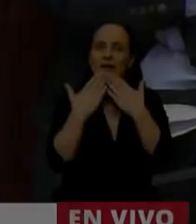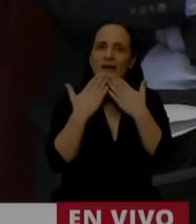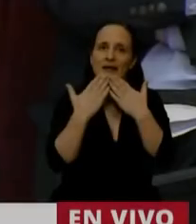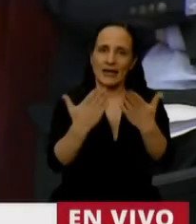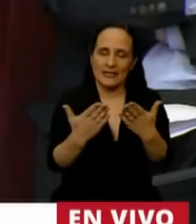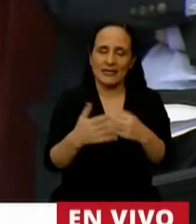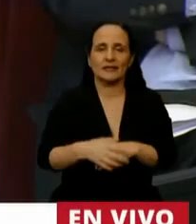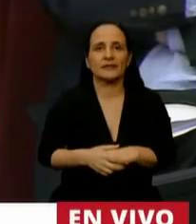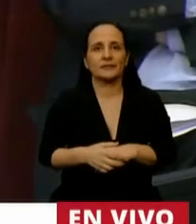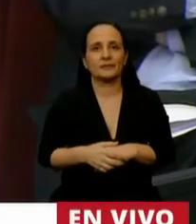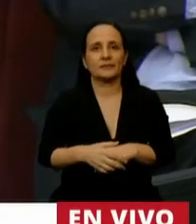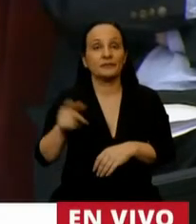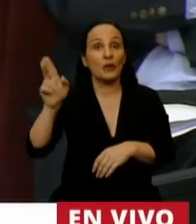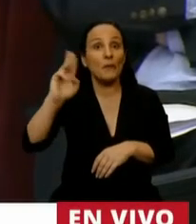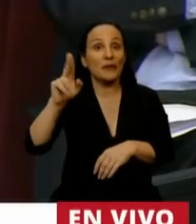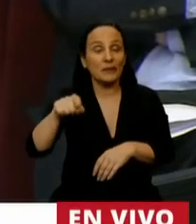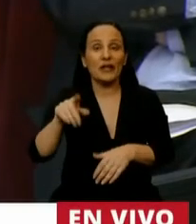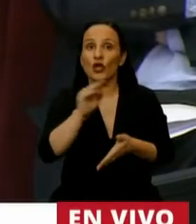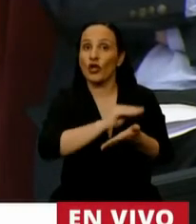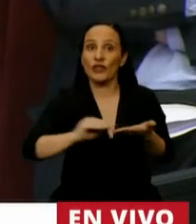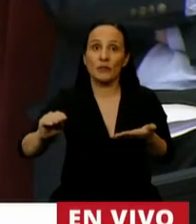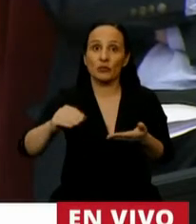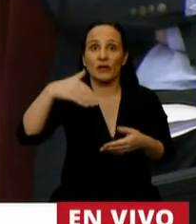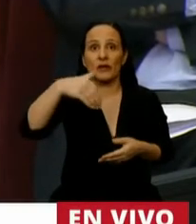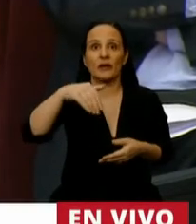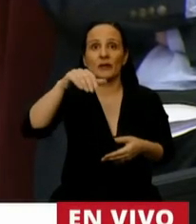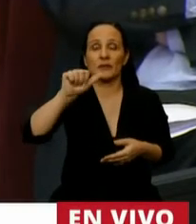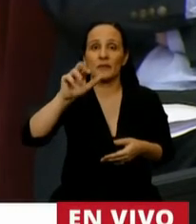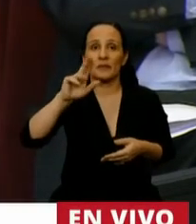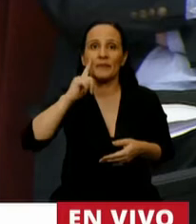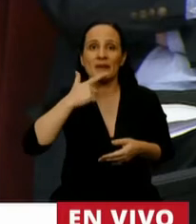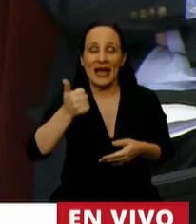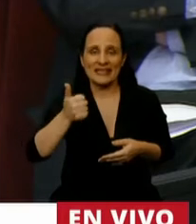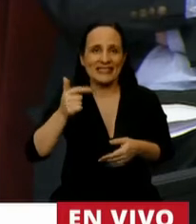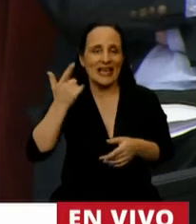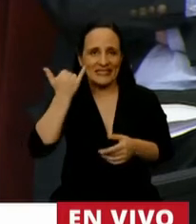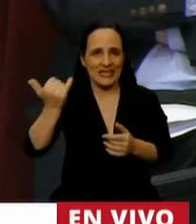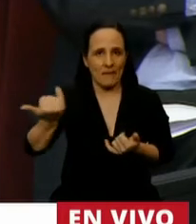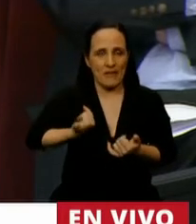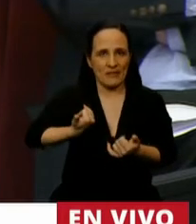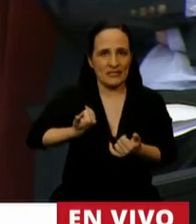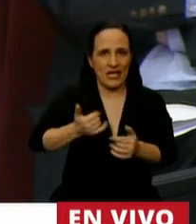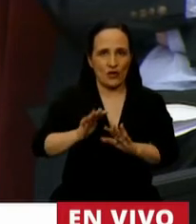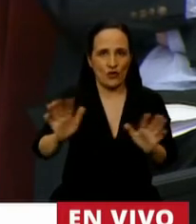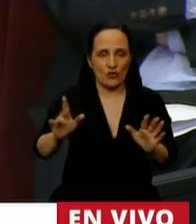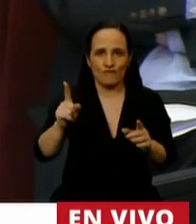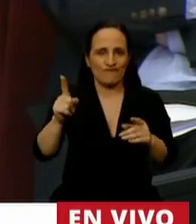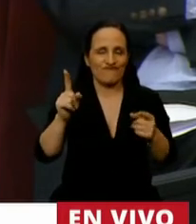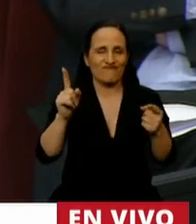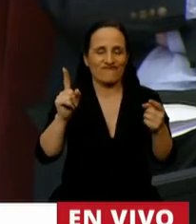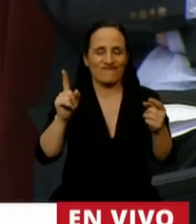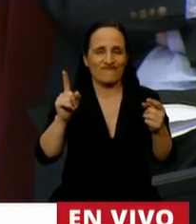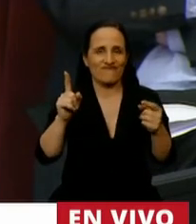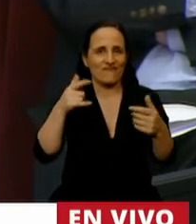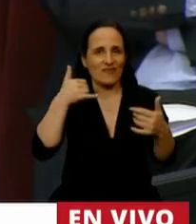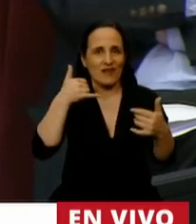Para una cuestión de privilegio, tiene la palabra la diputada Marisa Uceda, que ya me informan que la conexión que estaba pidiendo por